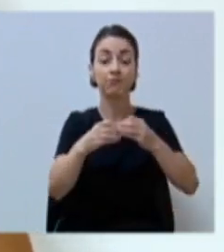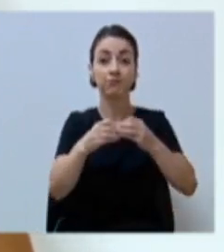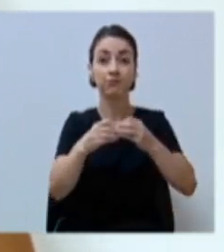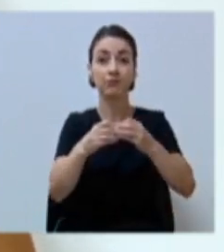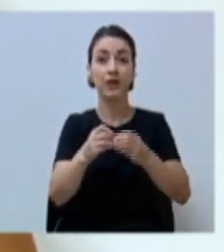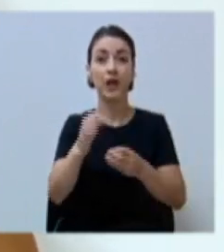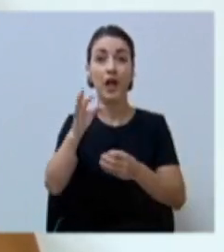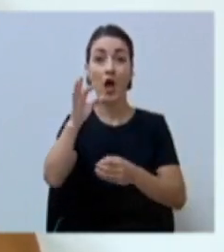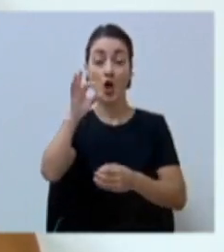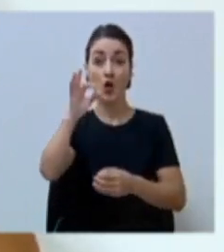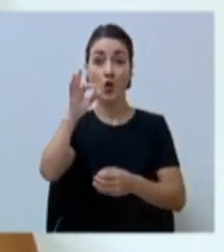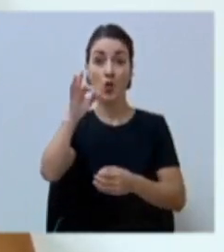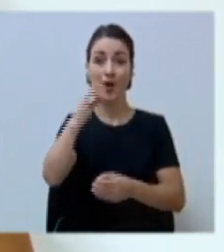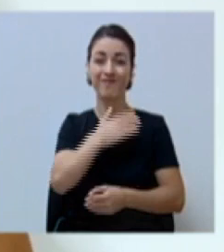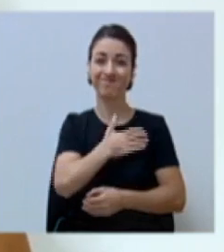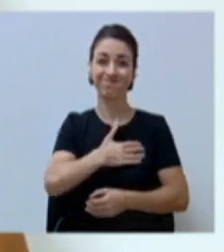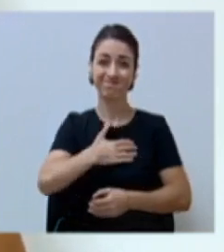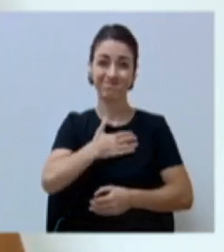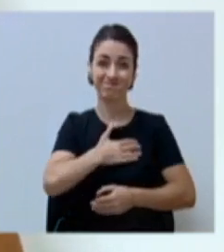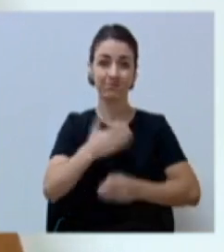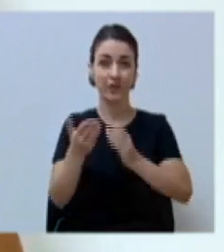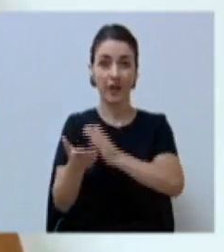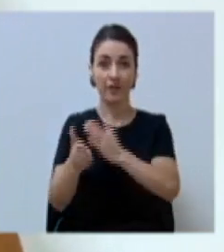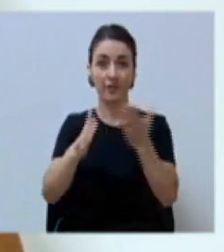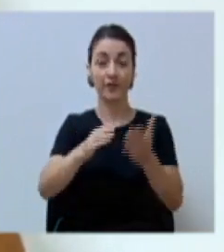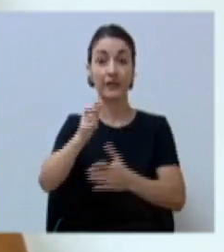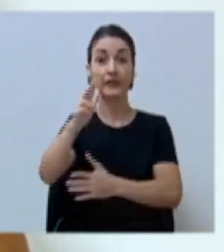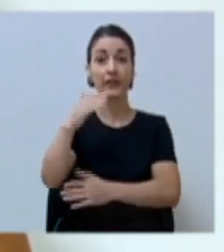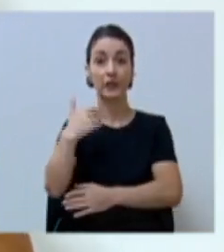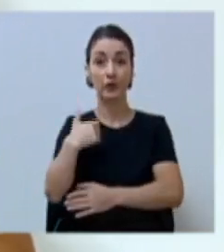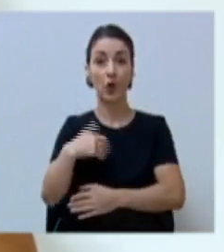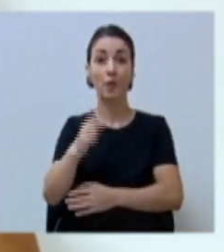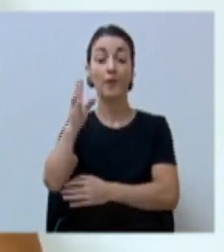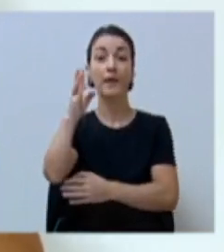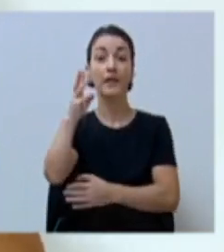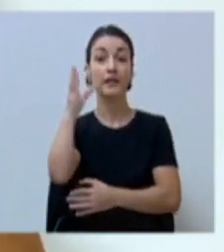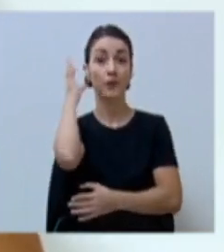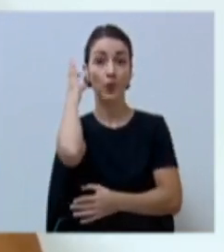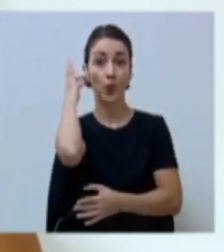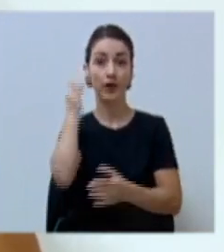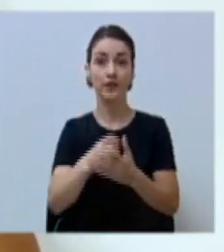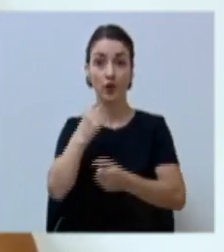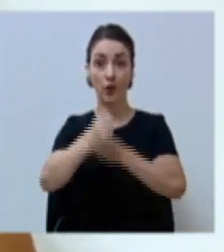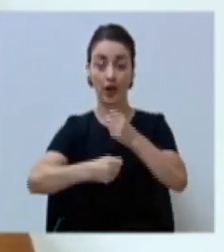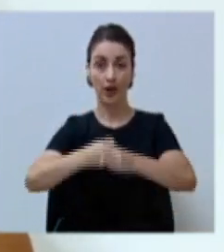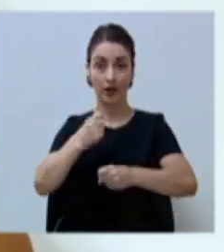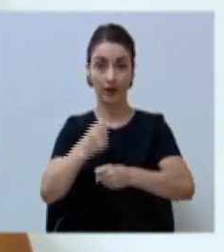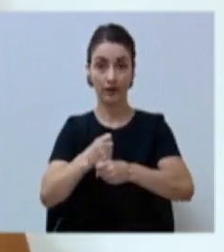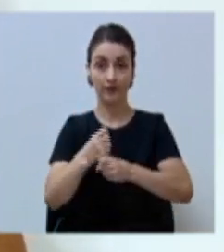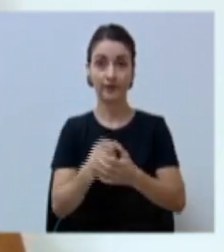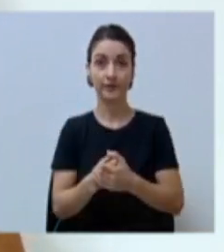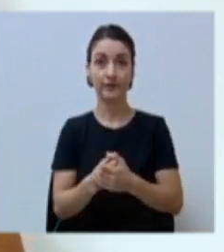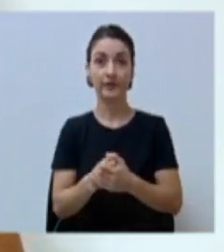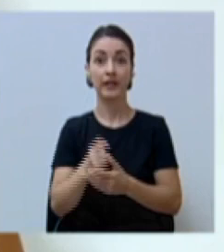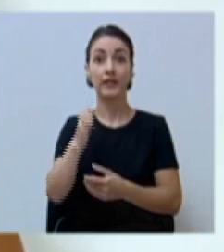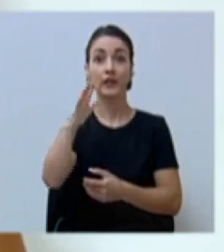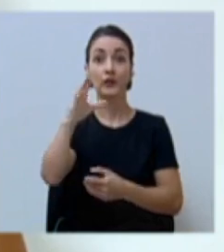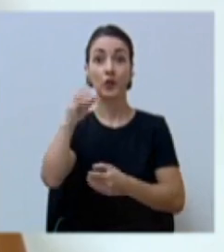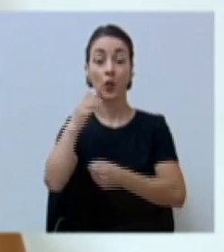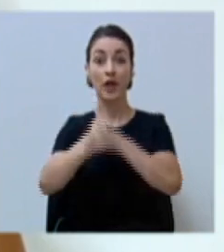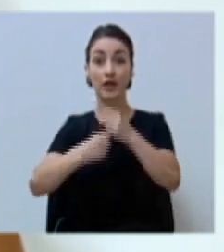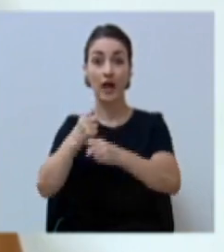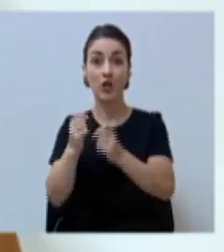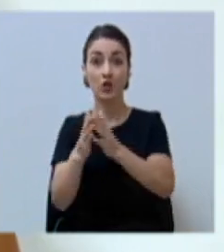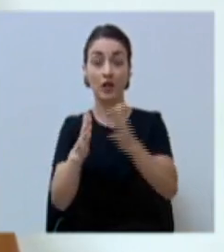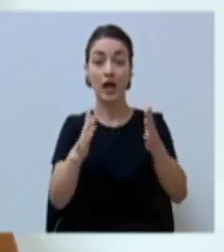9 lamentables fallecimientos, 3 hombres y 6 mujeres, con un rango de edad que va de los 50 a